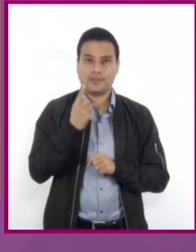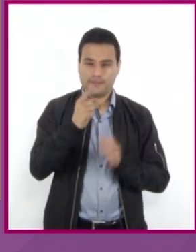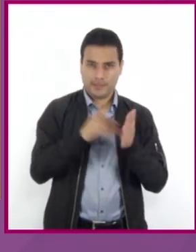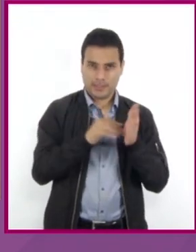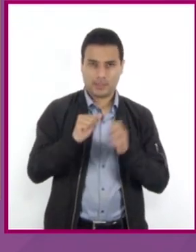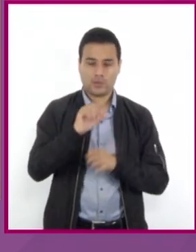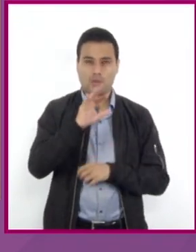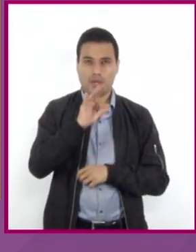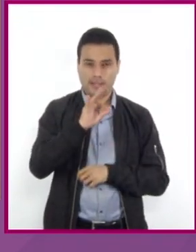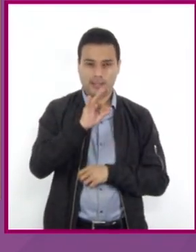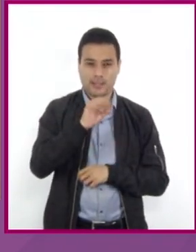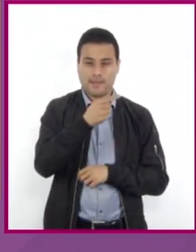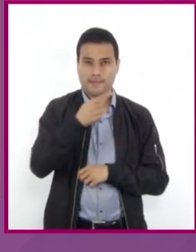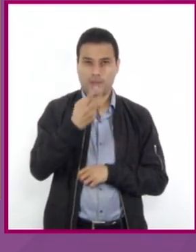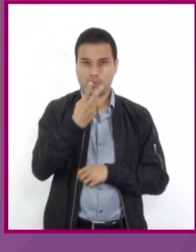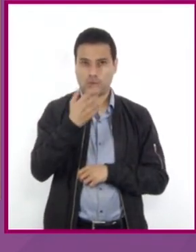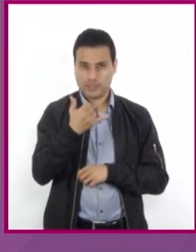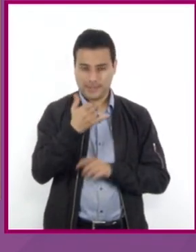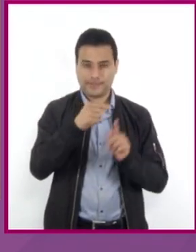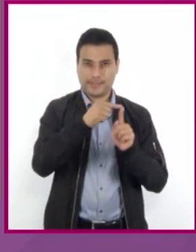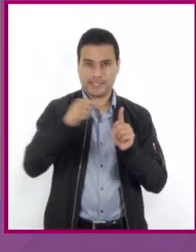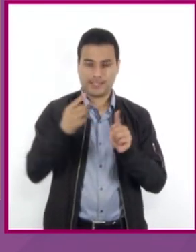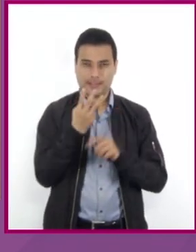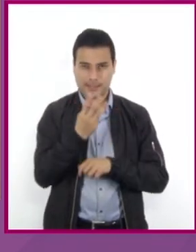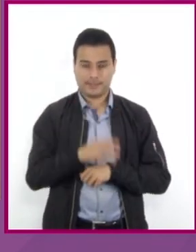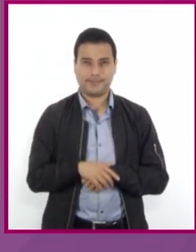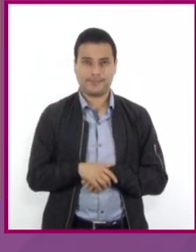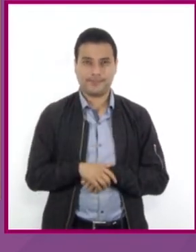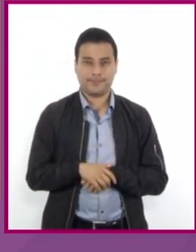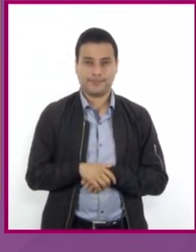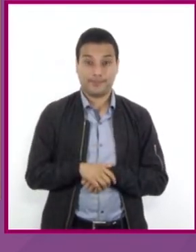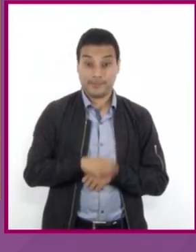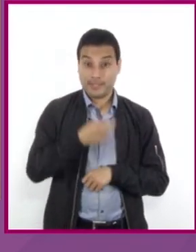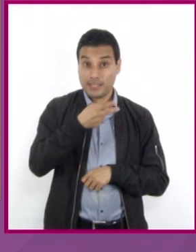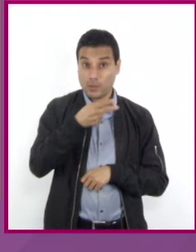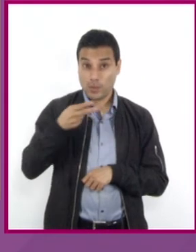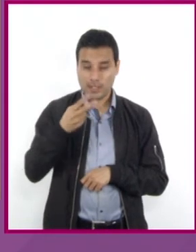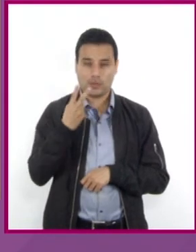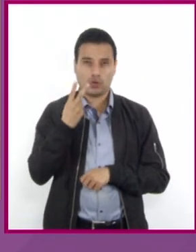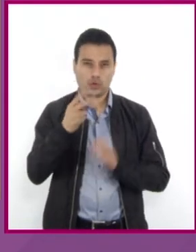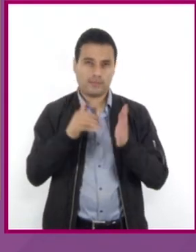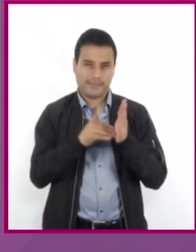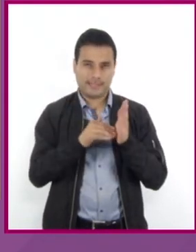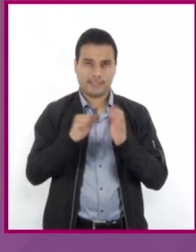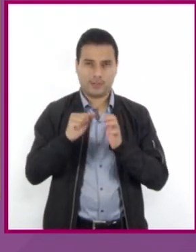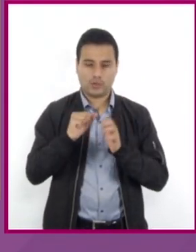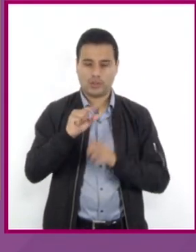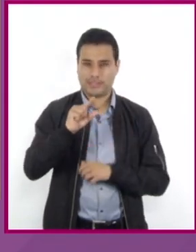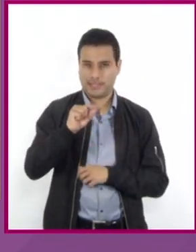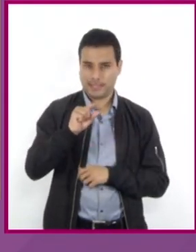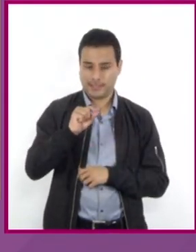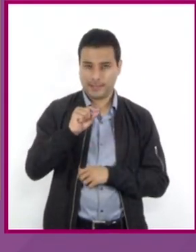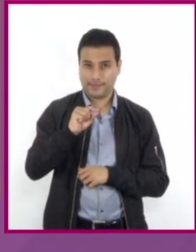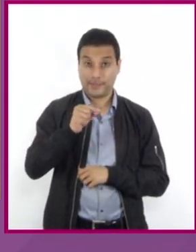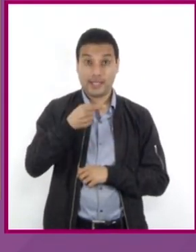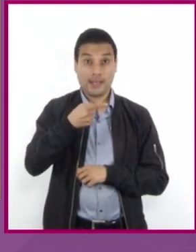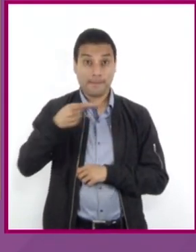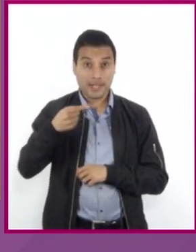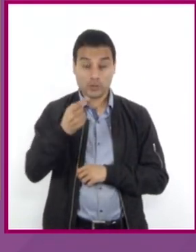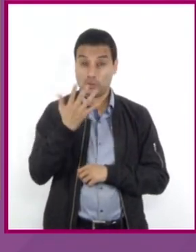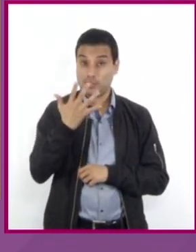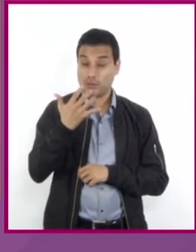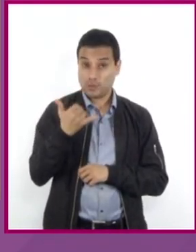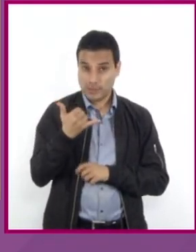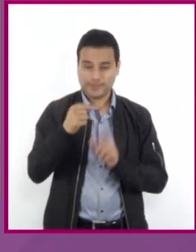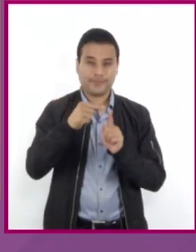menos 2Y todo dividido entre 3 que es igual a 2670 menos 5Y